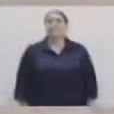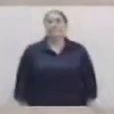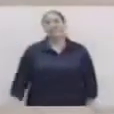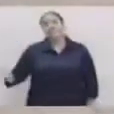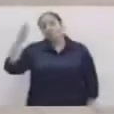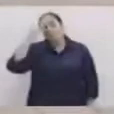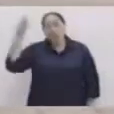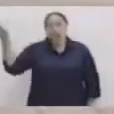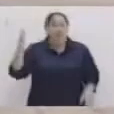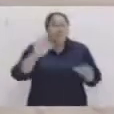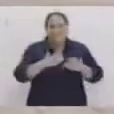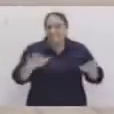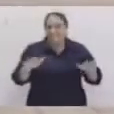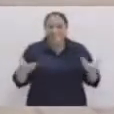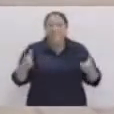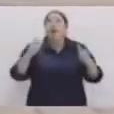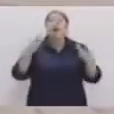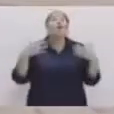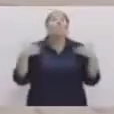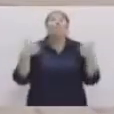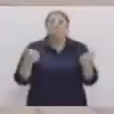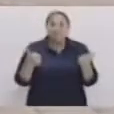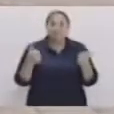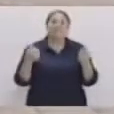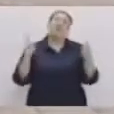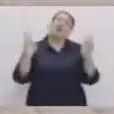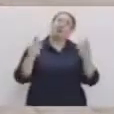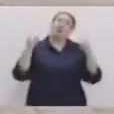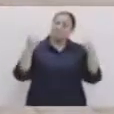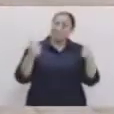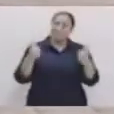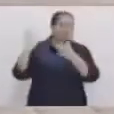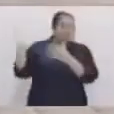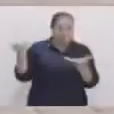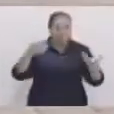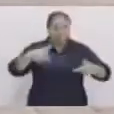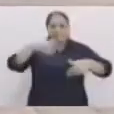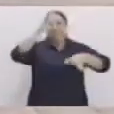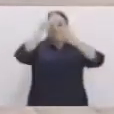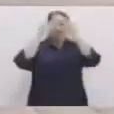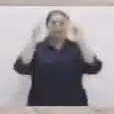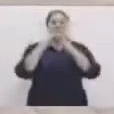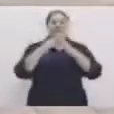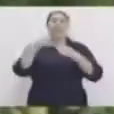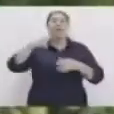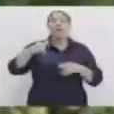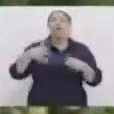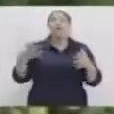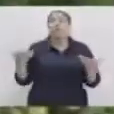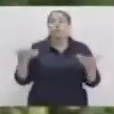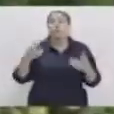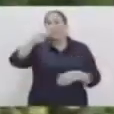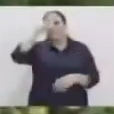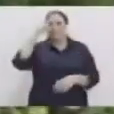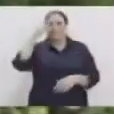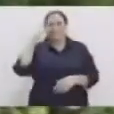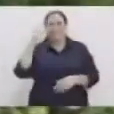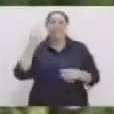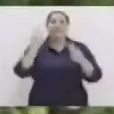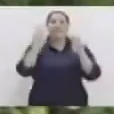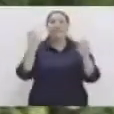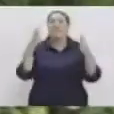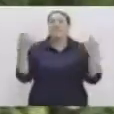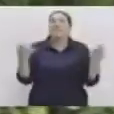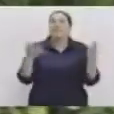¡Hola, chicos! ¿Cómo están? Espero que estén bien. Bienvenidos a su espacio Aprendo en Casa. El día de hoy vamos a trabajar sobre la